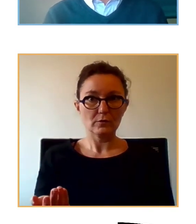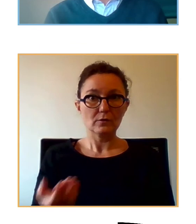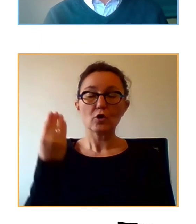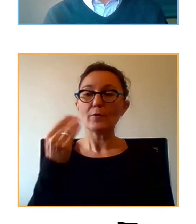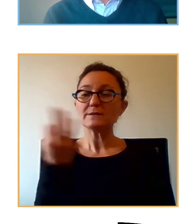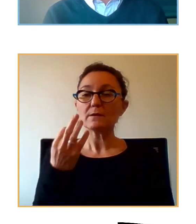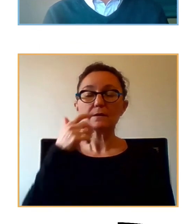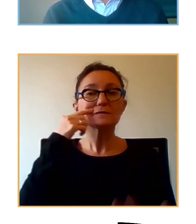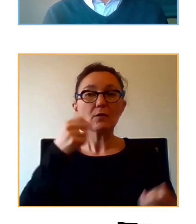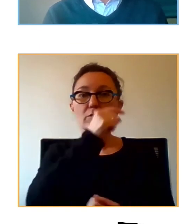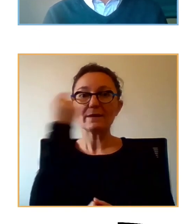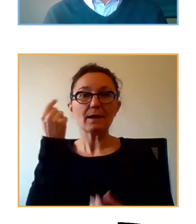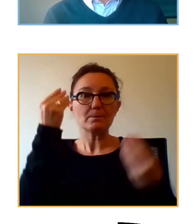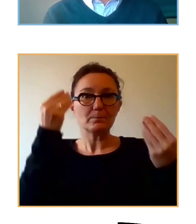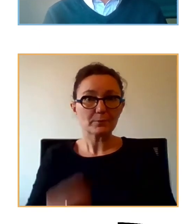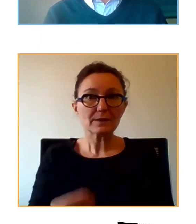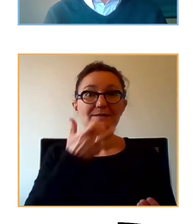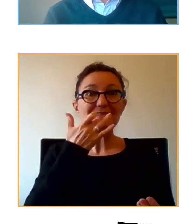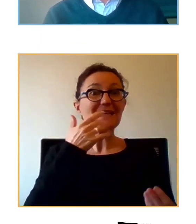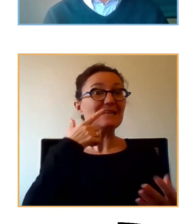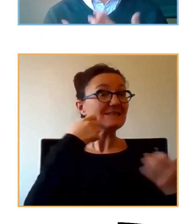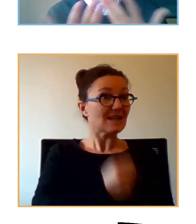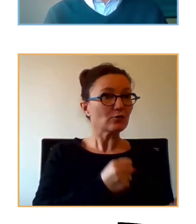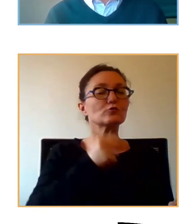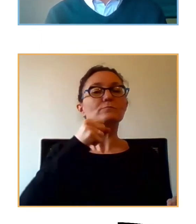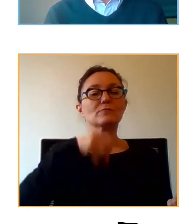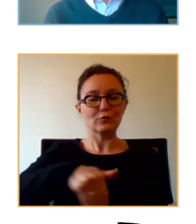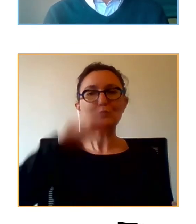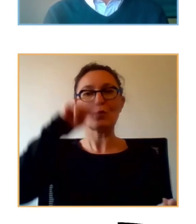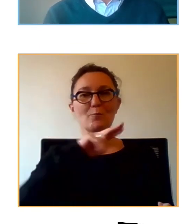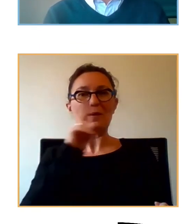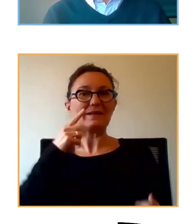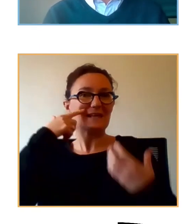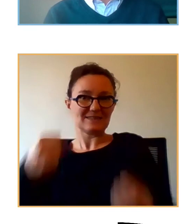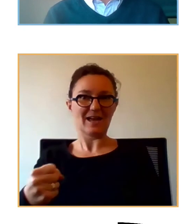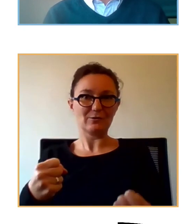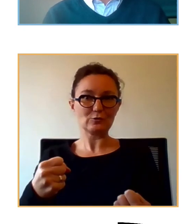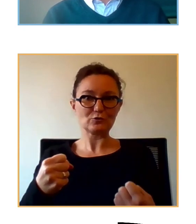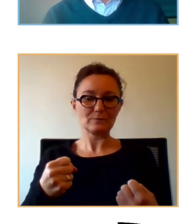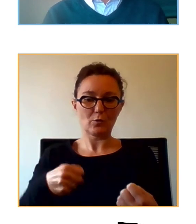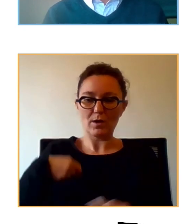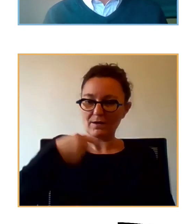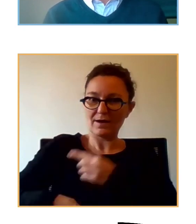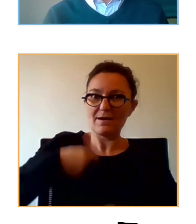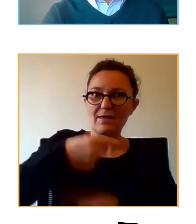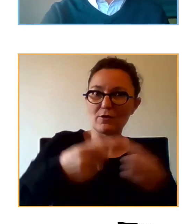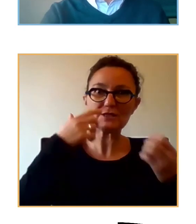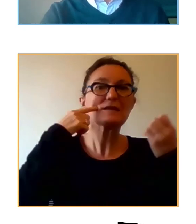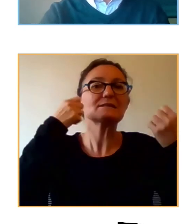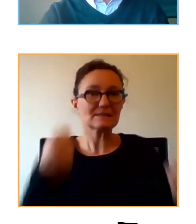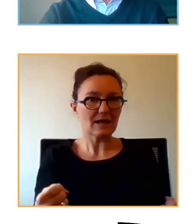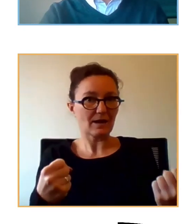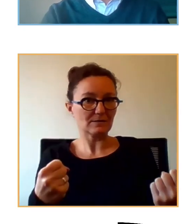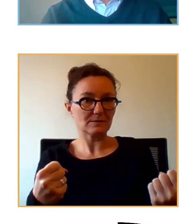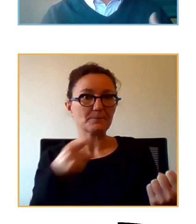los jóvenes, ahora si son sanos, serán padres sanos, y serán generaciones, generaciones, por tanto, sanas. Esto